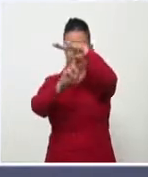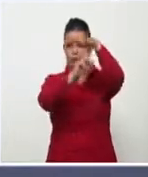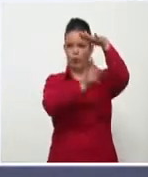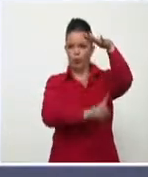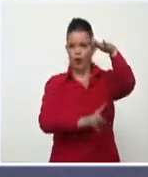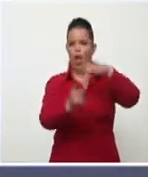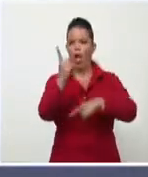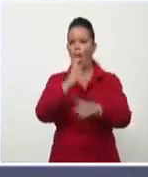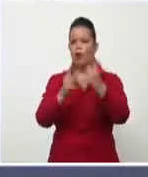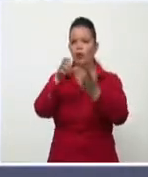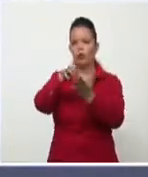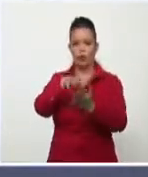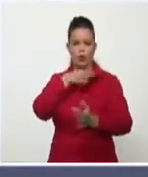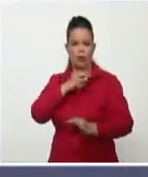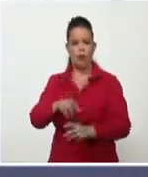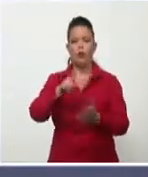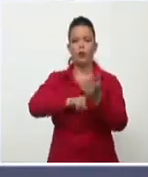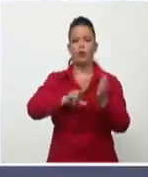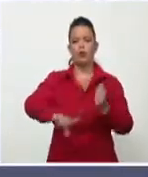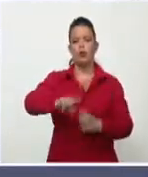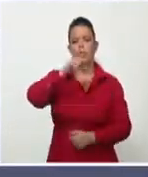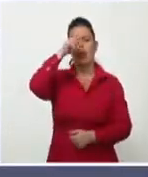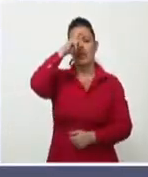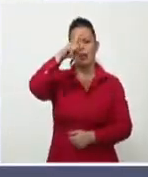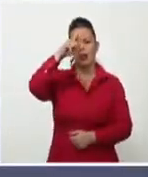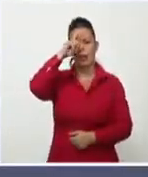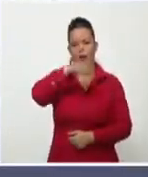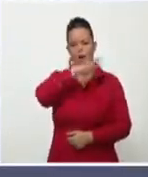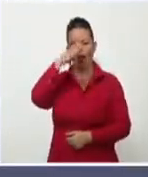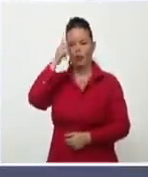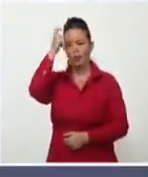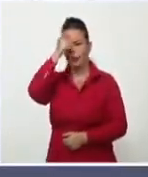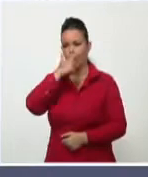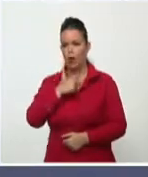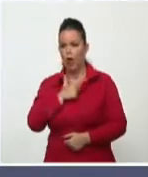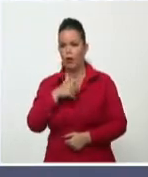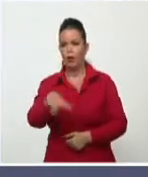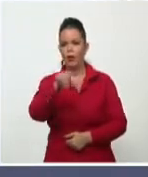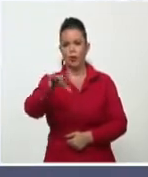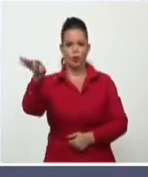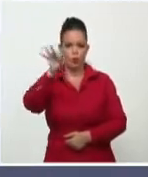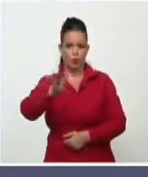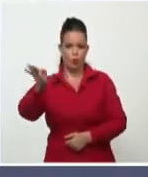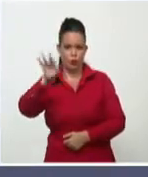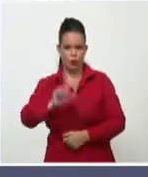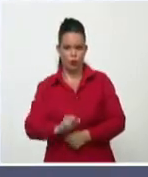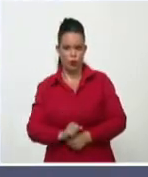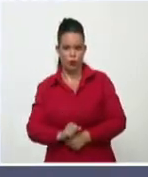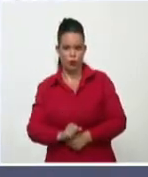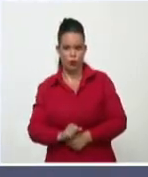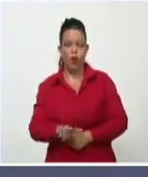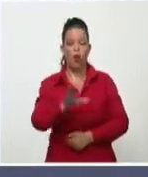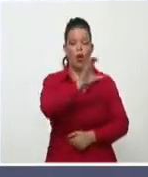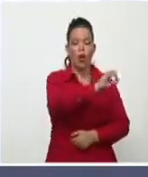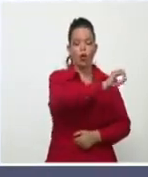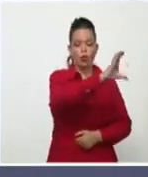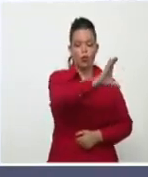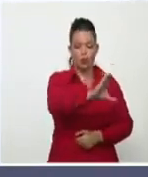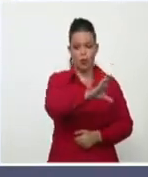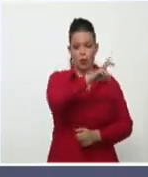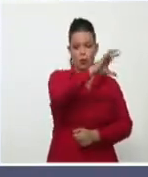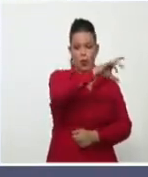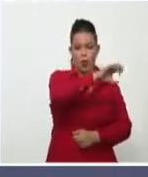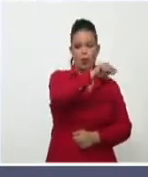provincias, desde Santispíritu, Ciudad Babila, prácticamente hasta la parte más oriental de la Chipiela, también en el occidente, sobre todo en la provincia de Pinal de Río, una